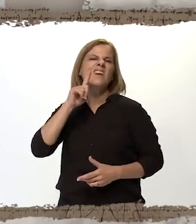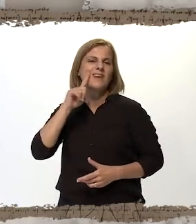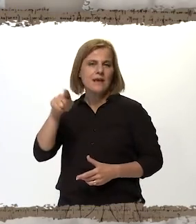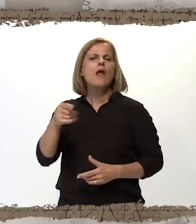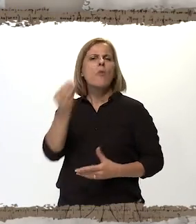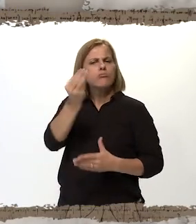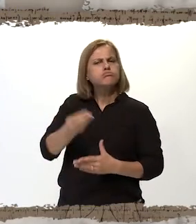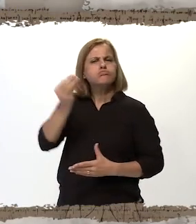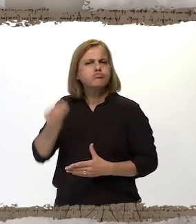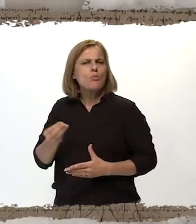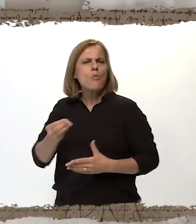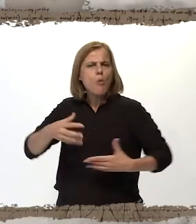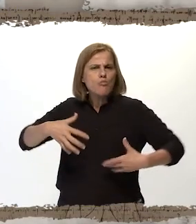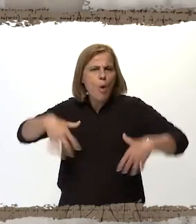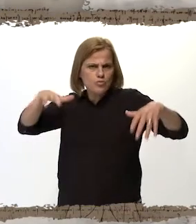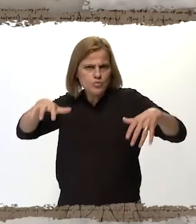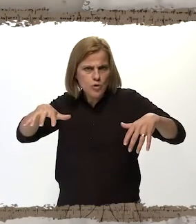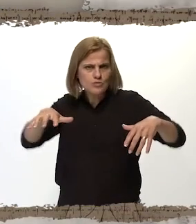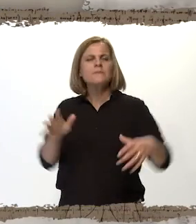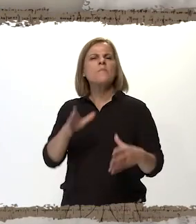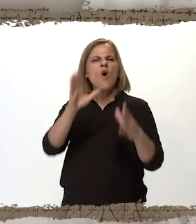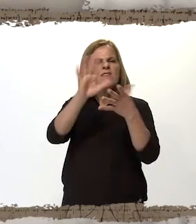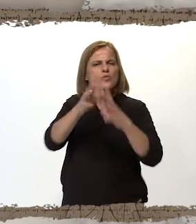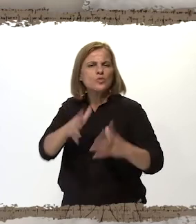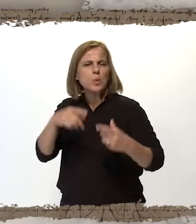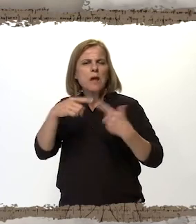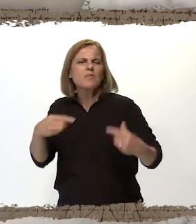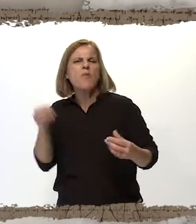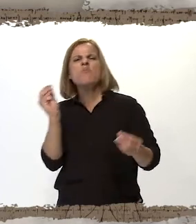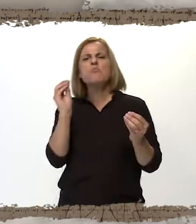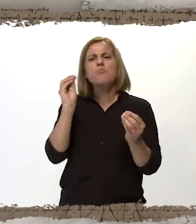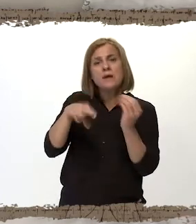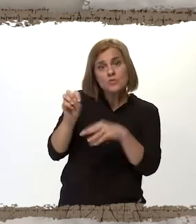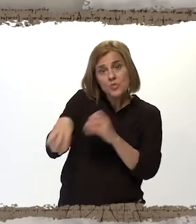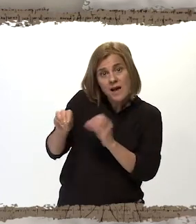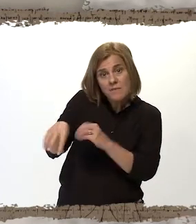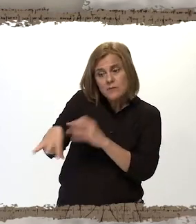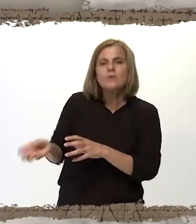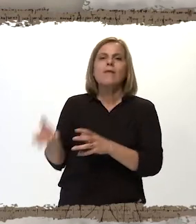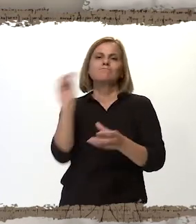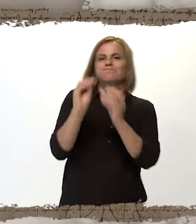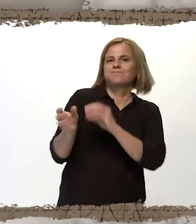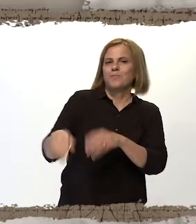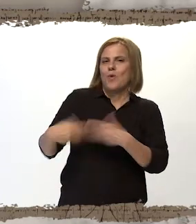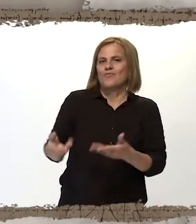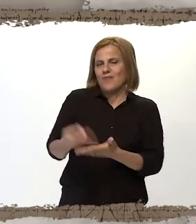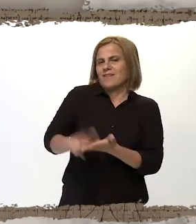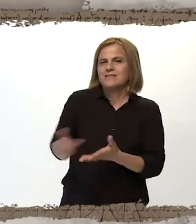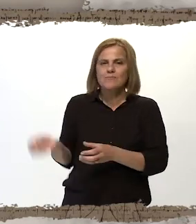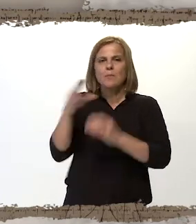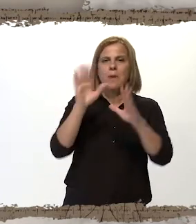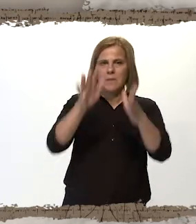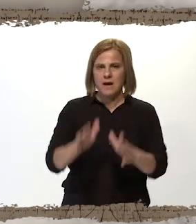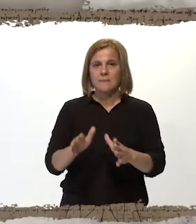una serie de obras tituladas Monstruos. Ellas son esculturas confeccionadas con diferentes elementos de desecho. Como hemos visto,